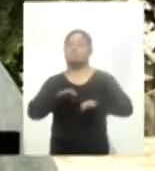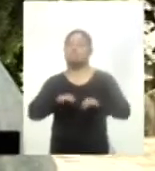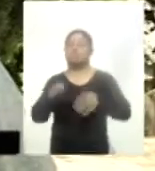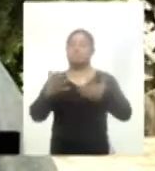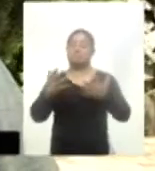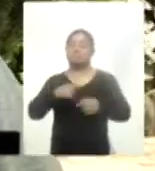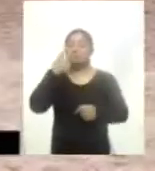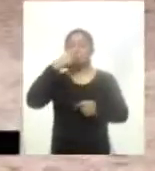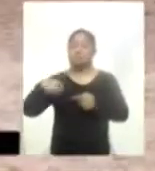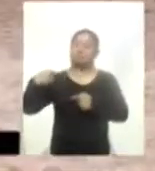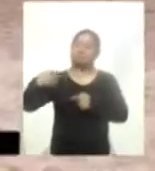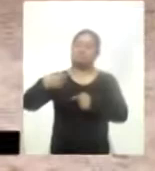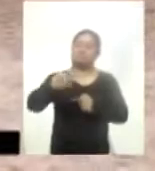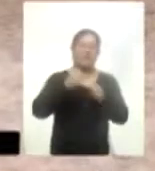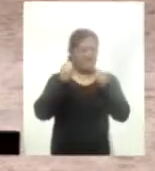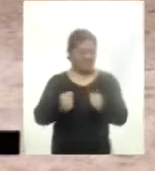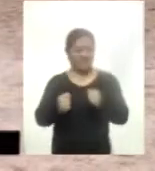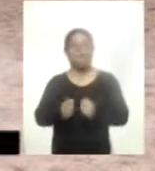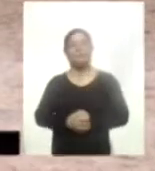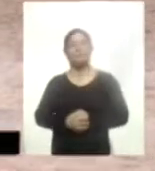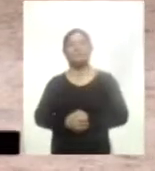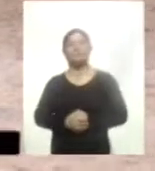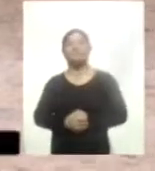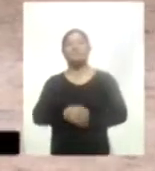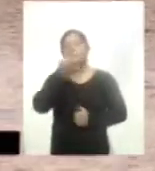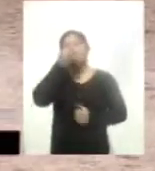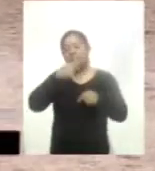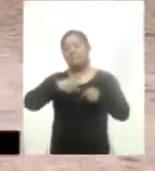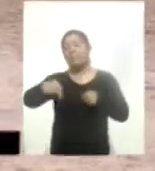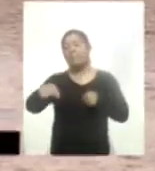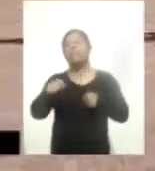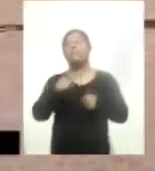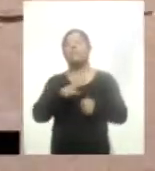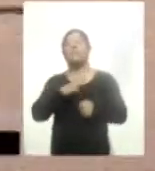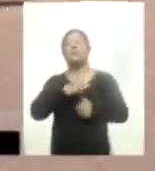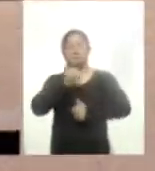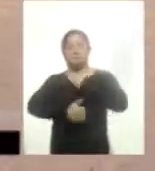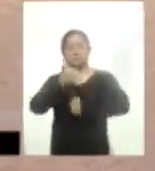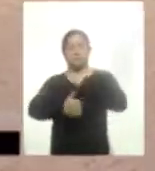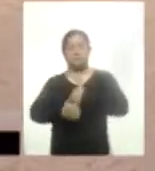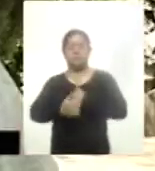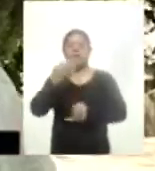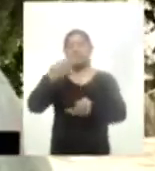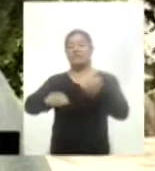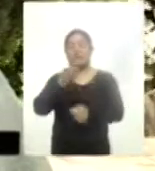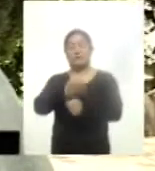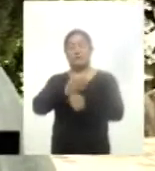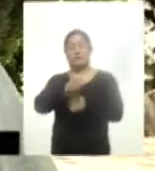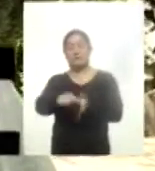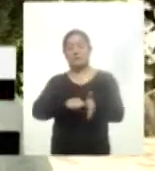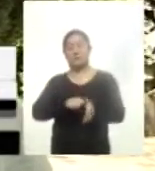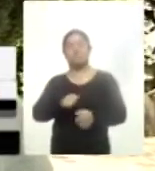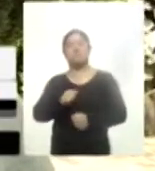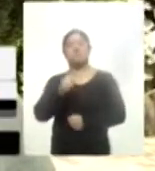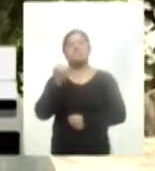trabajo técnico táctico. Poco tiempo para mejorar debido a que el torneo de la cuarta está programado iniciar a finales de este mes. No va a faltar